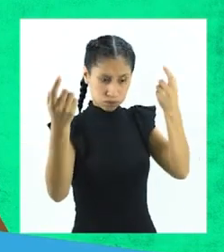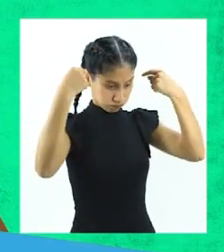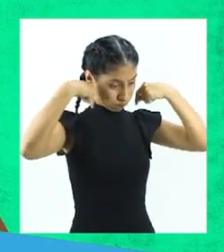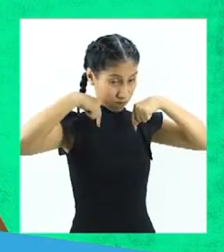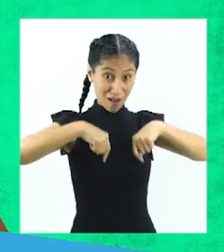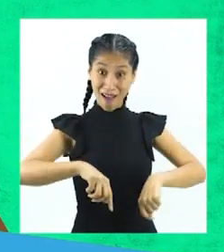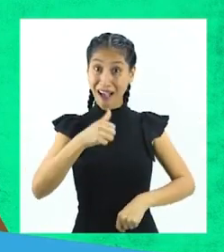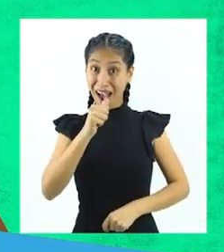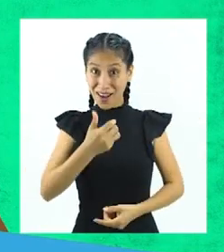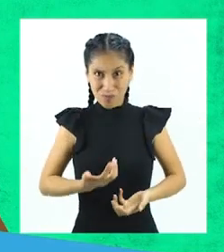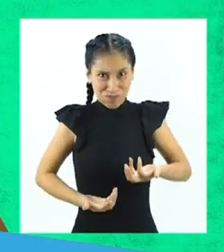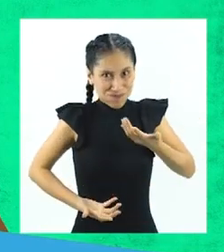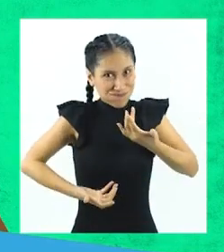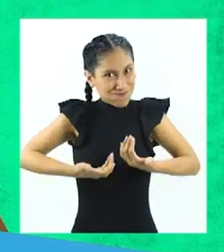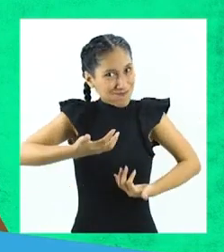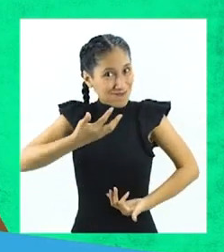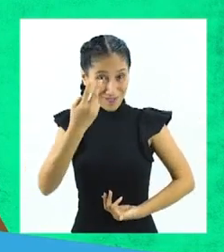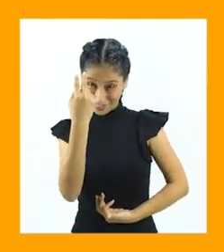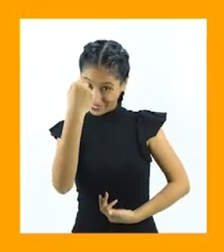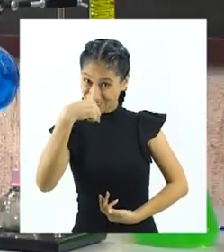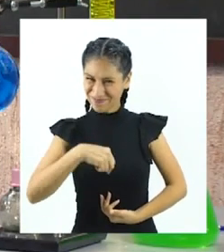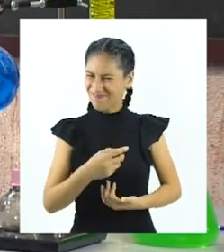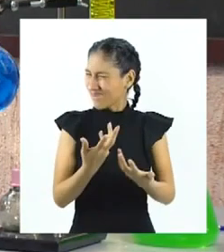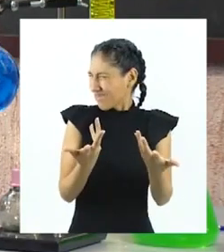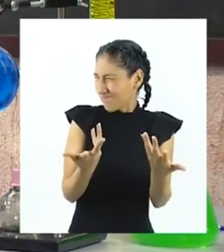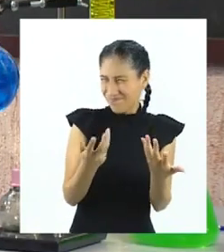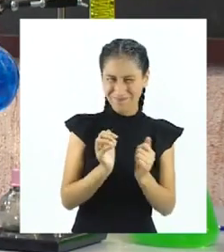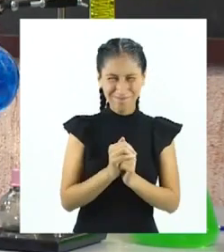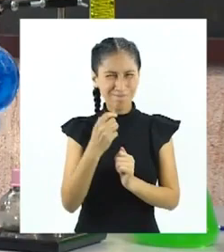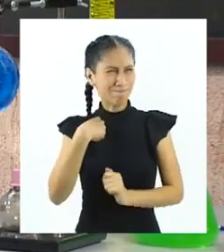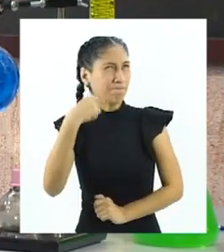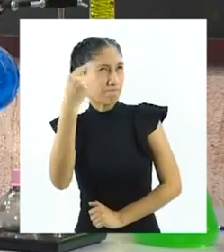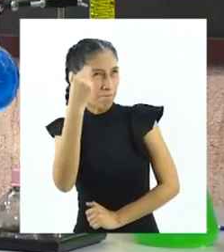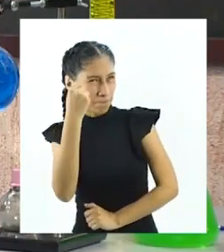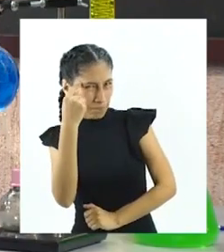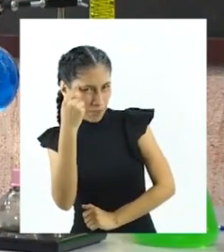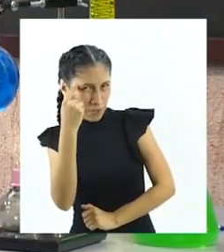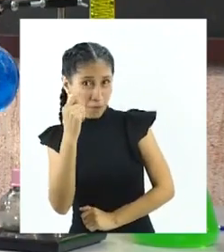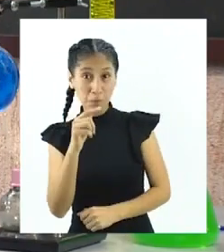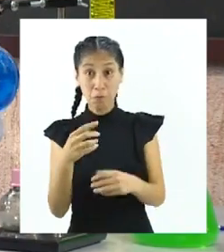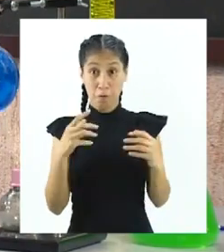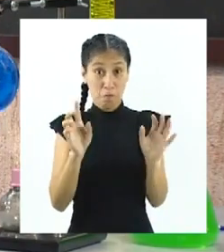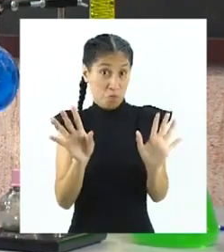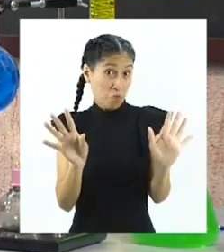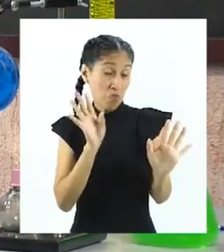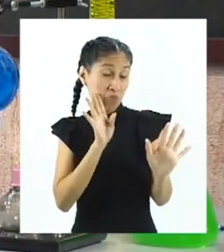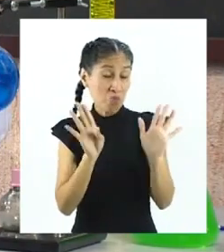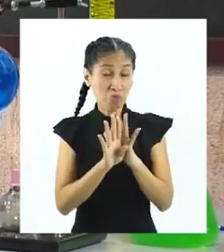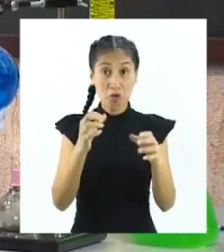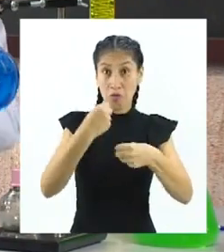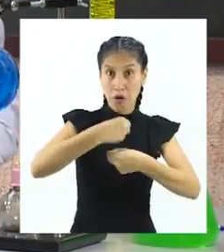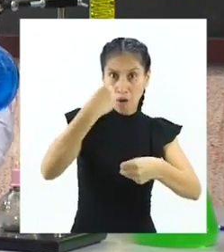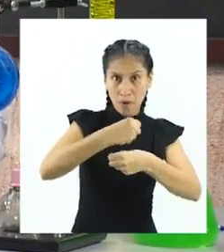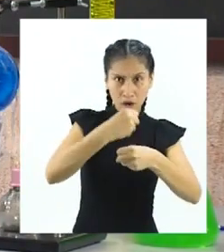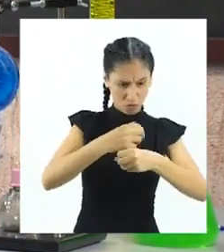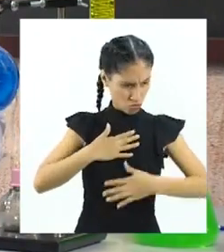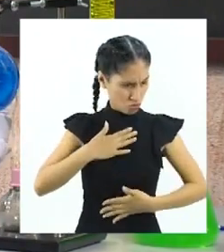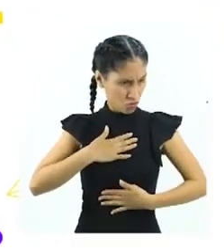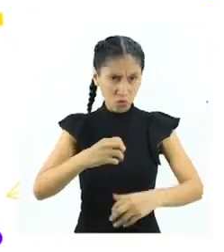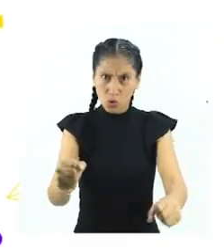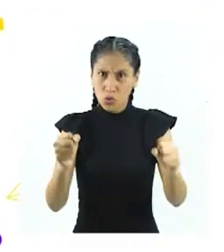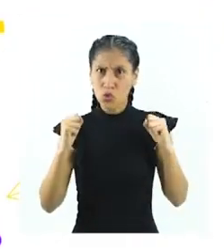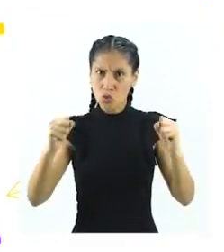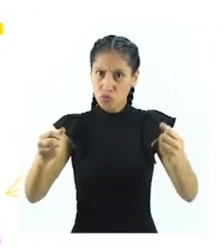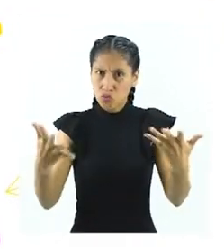acción de la condensación del agua. Deduzco que tendremos que trabajar con los cuerpos fríos y observar lo que